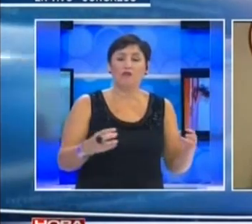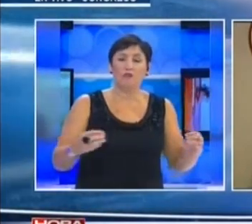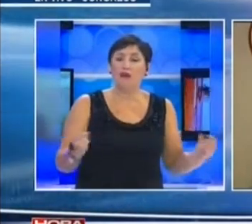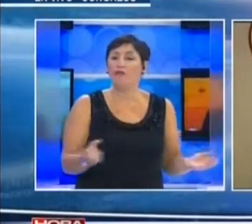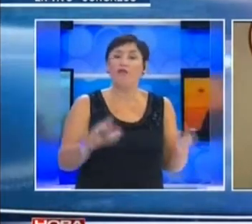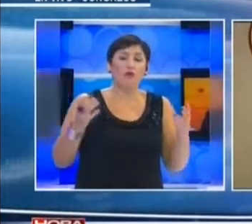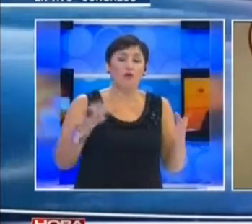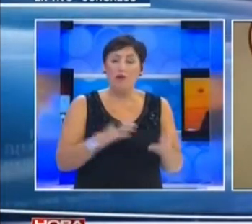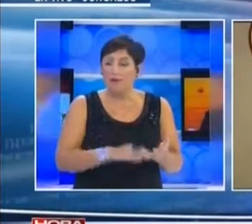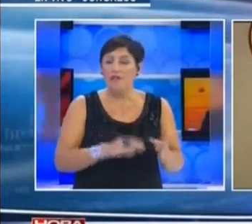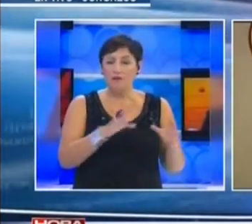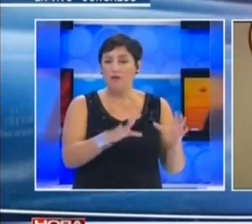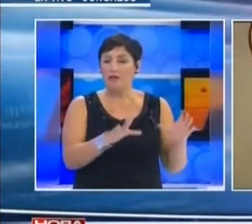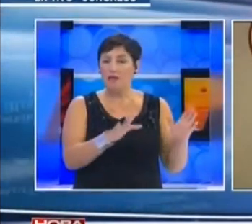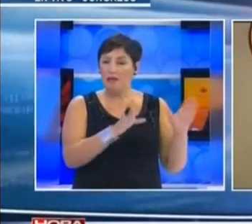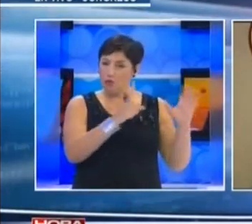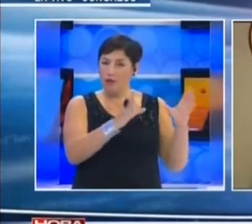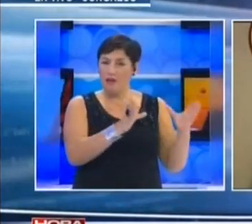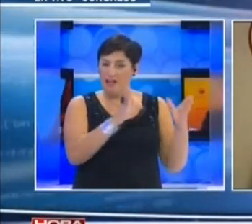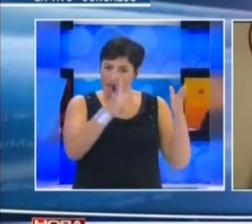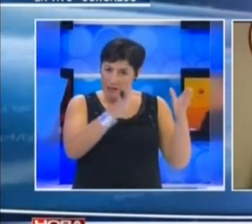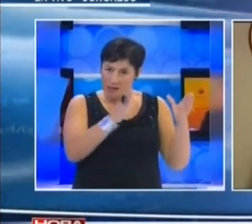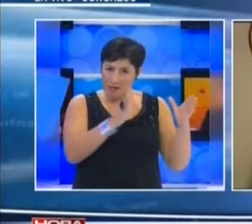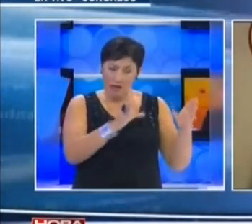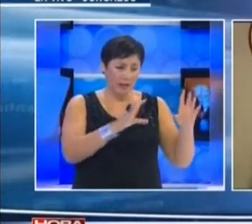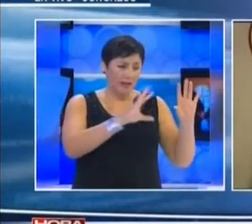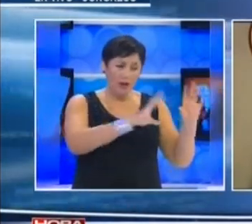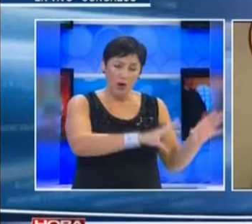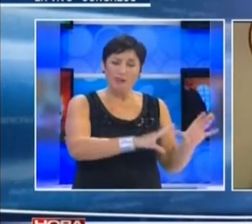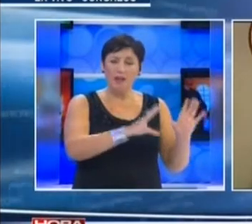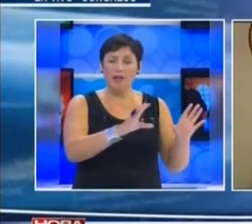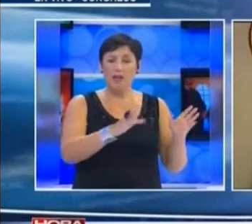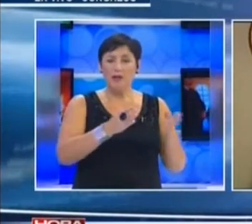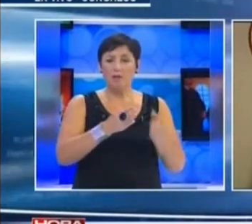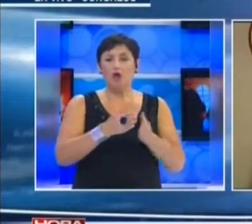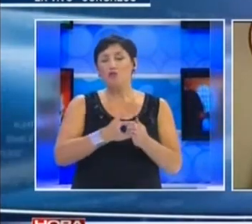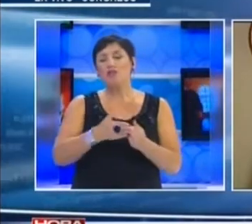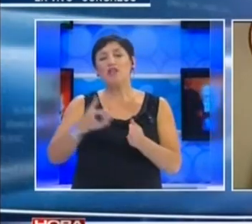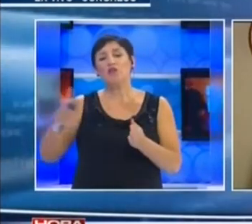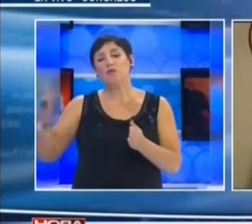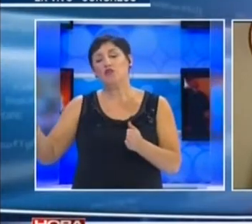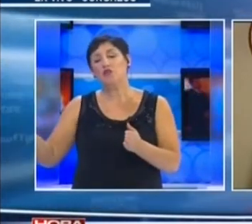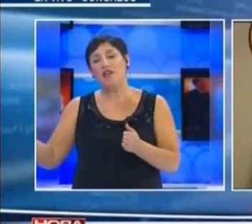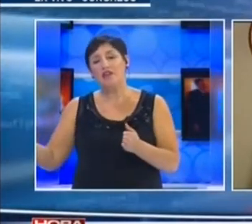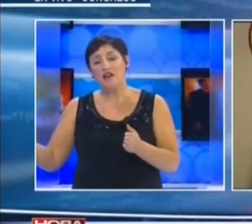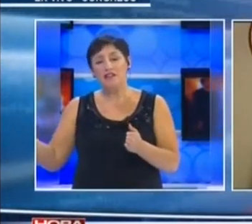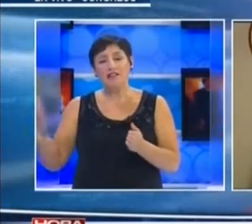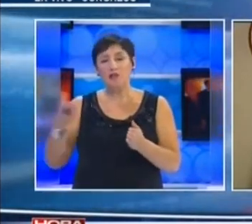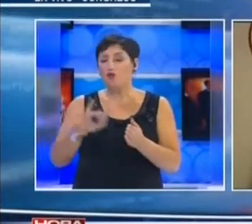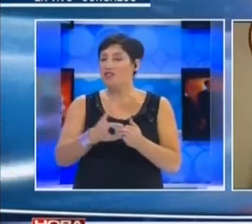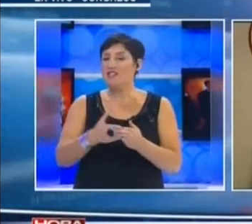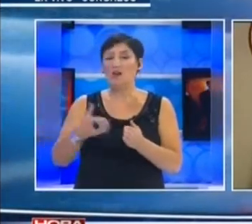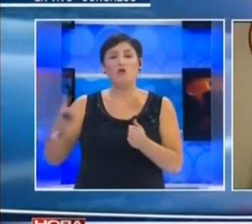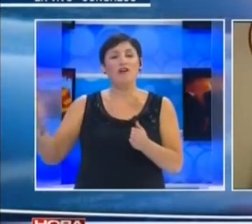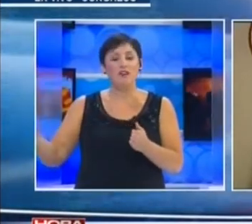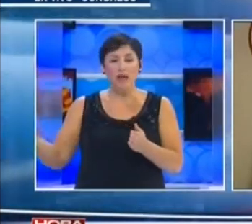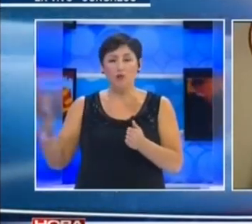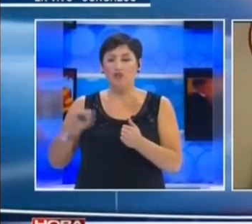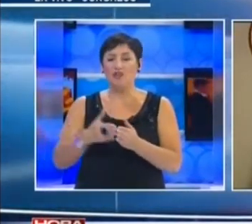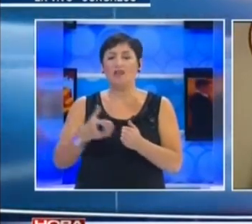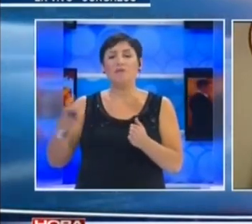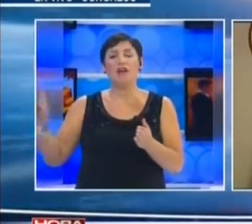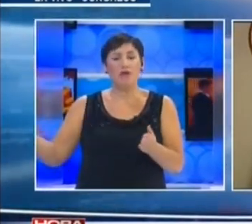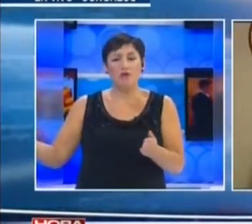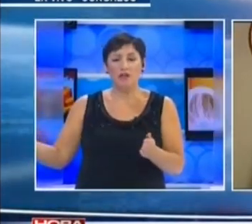vayan a tomar fuego nuevamente. En fin, es una emergencia tener los albergues, pero ¿cómo siguen los plazos de ahí en adelante? Yo no sé si ya lo han